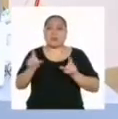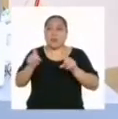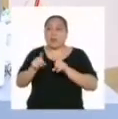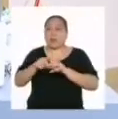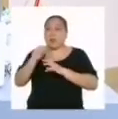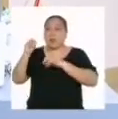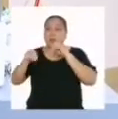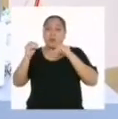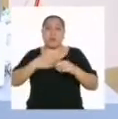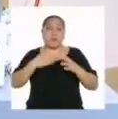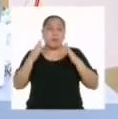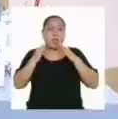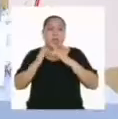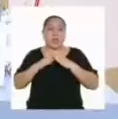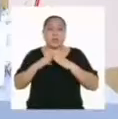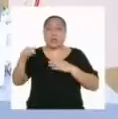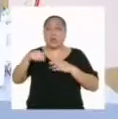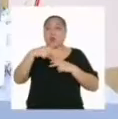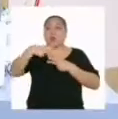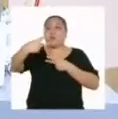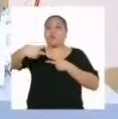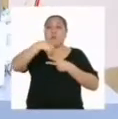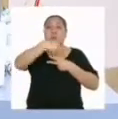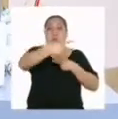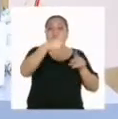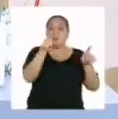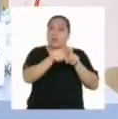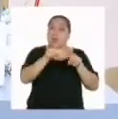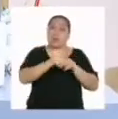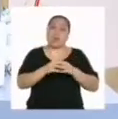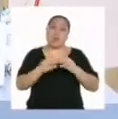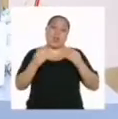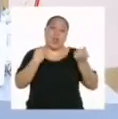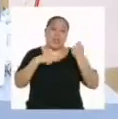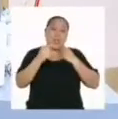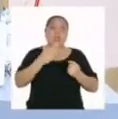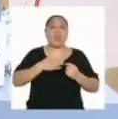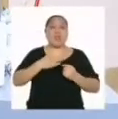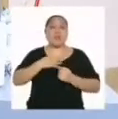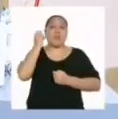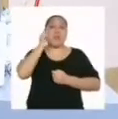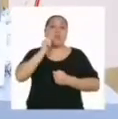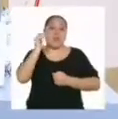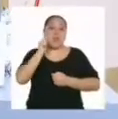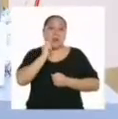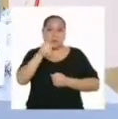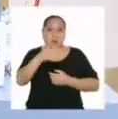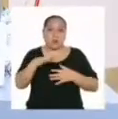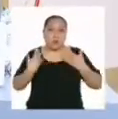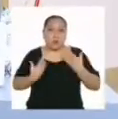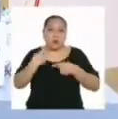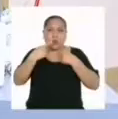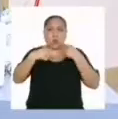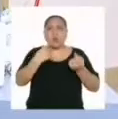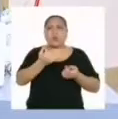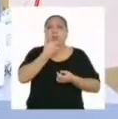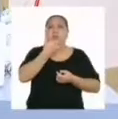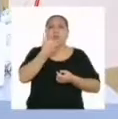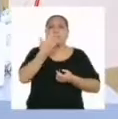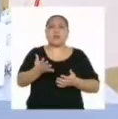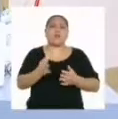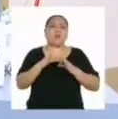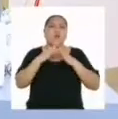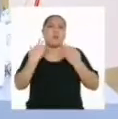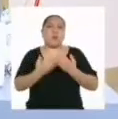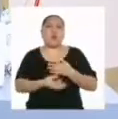también lo aplicamos en mi casa y en la de mis vecinos y vecinas. Y en la bodega de mi tía, claro. Si puedes, cuéntanos un poco sobre la rutina de tu